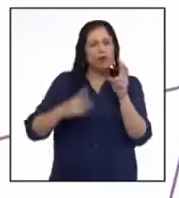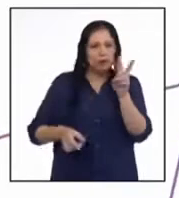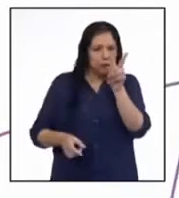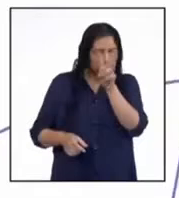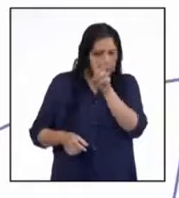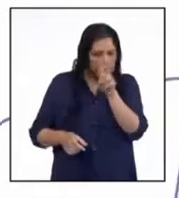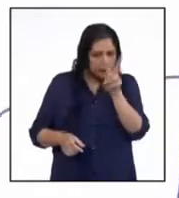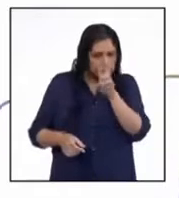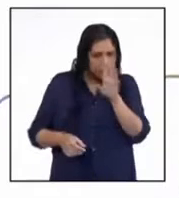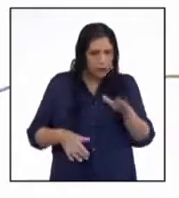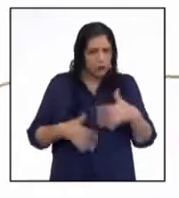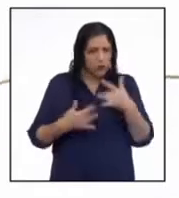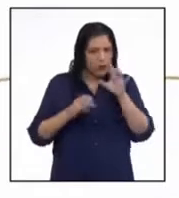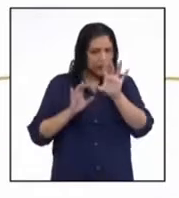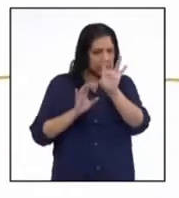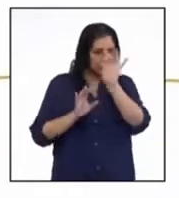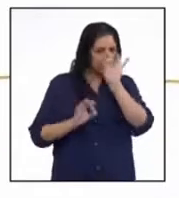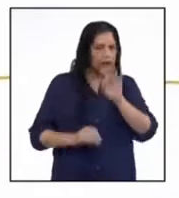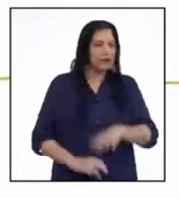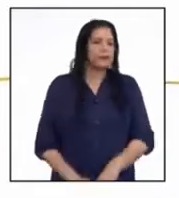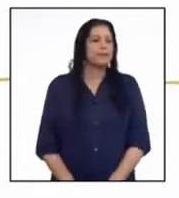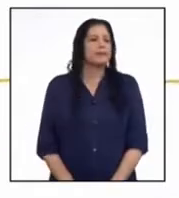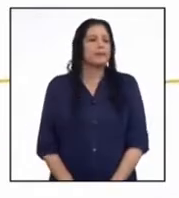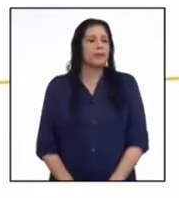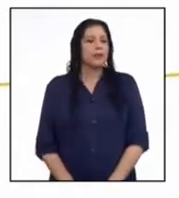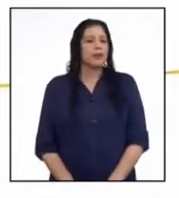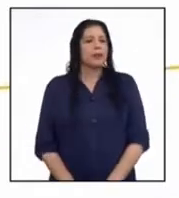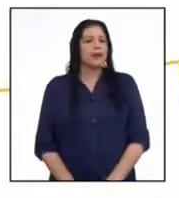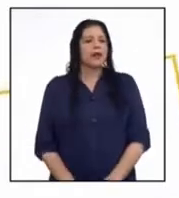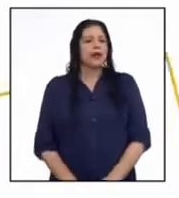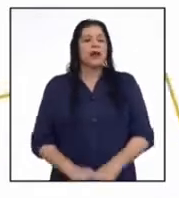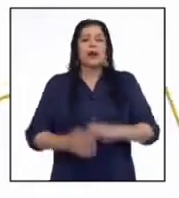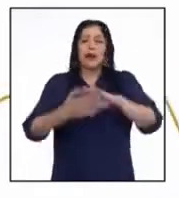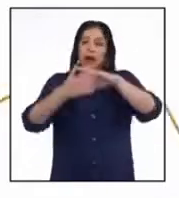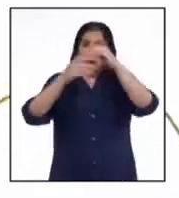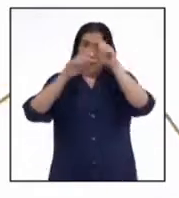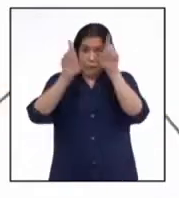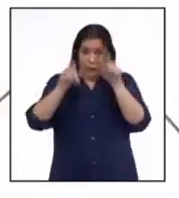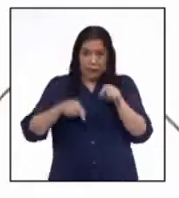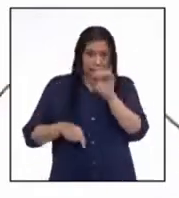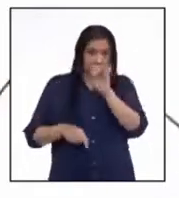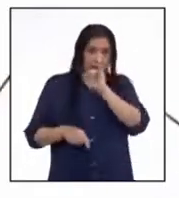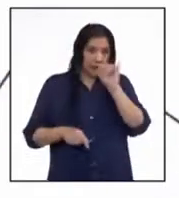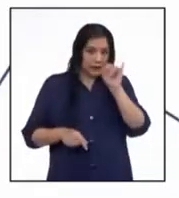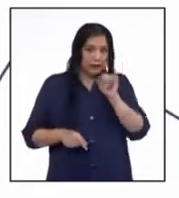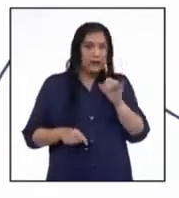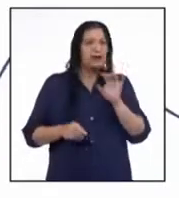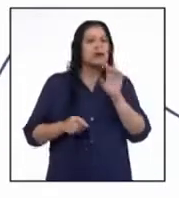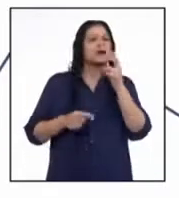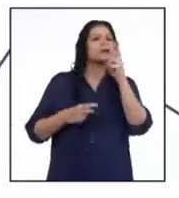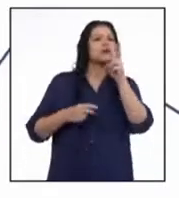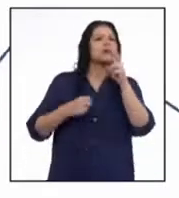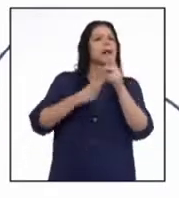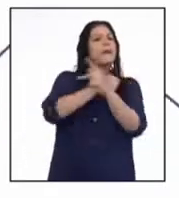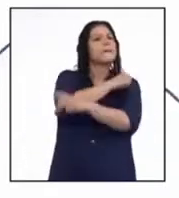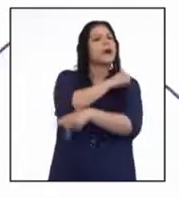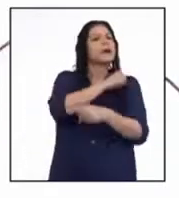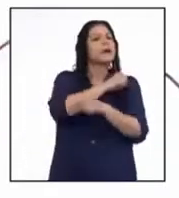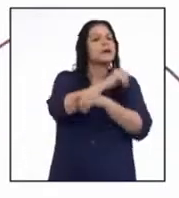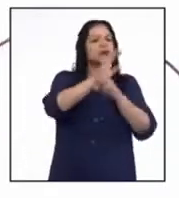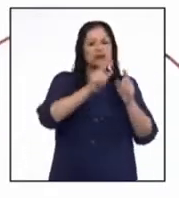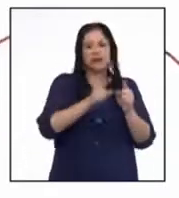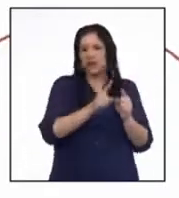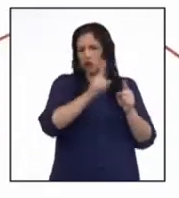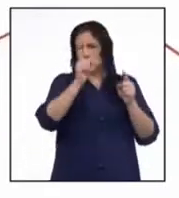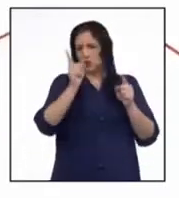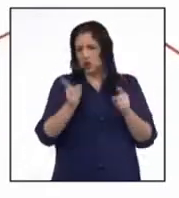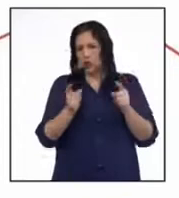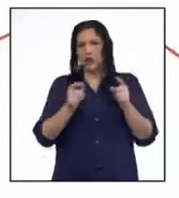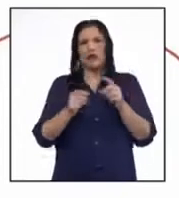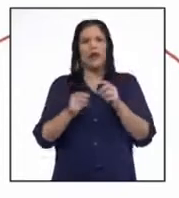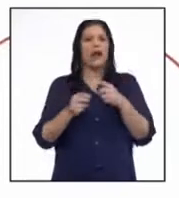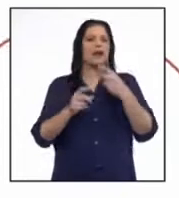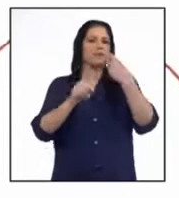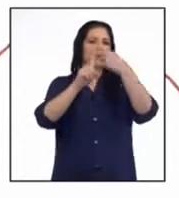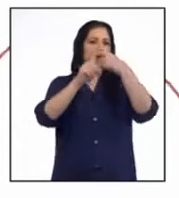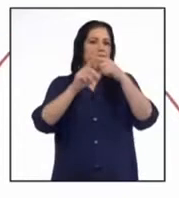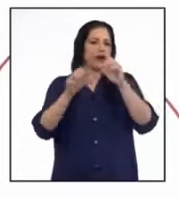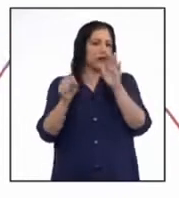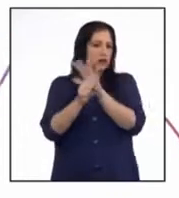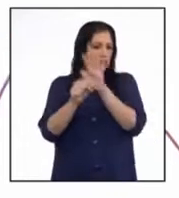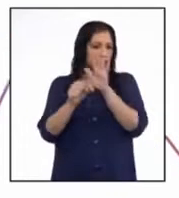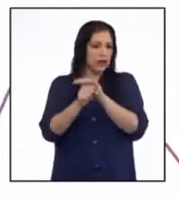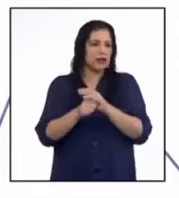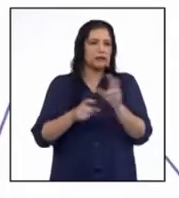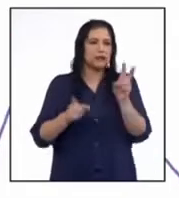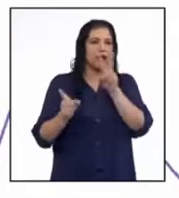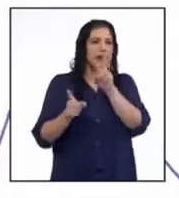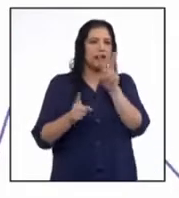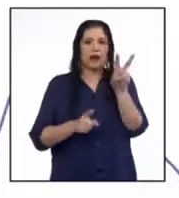visual se puede extraer? En la parte extrema izquierda se identifican países y en la parte extrema derecha hay totales. Creo